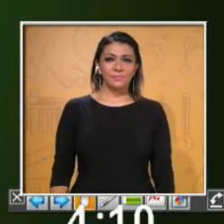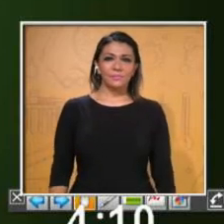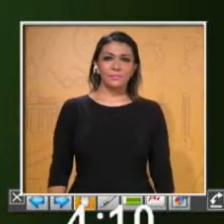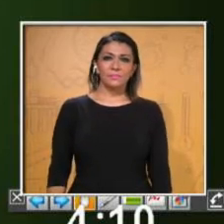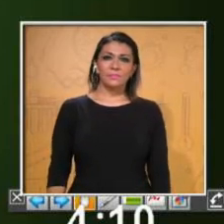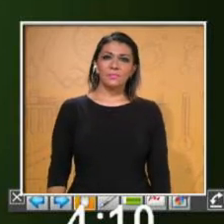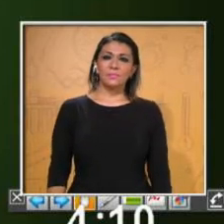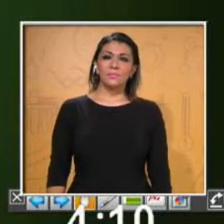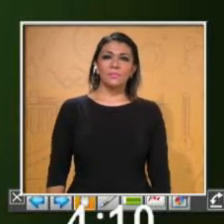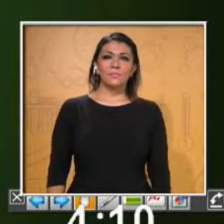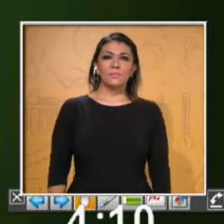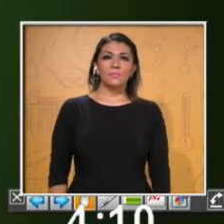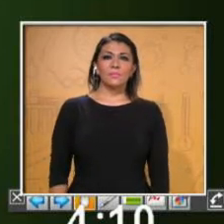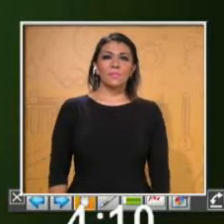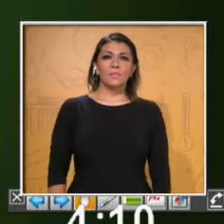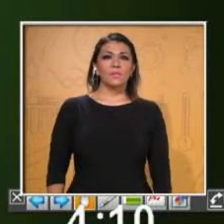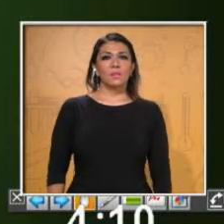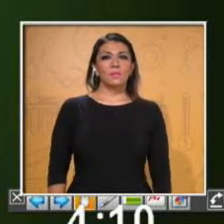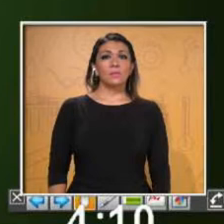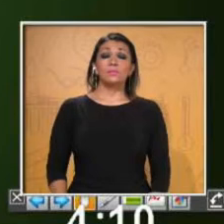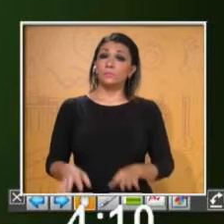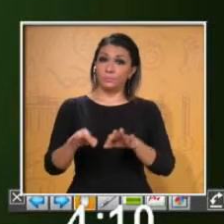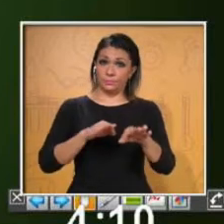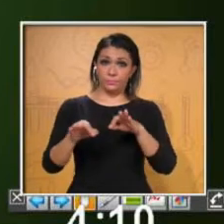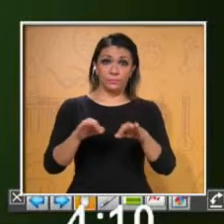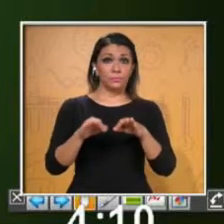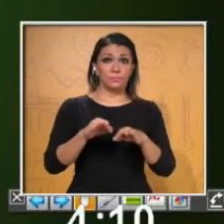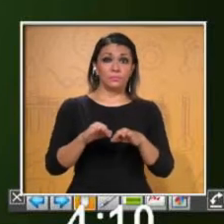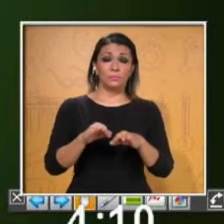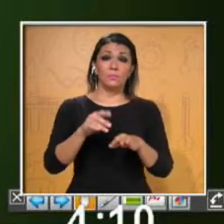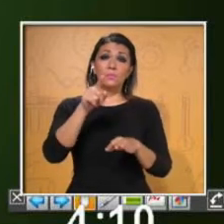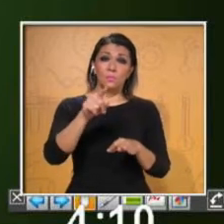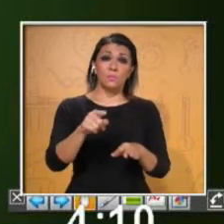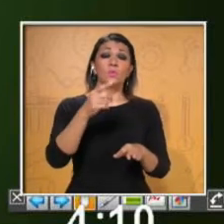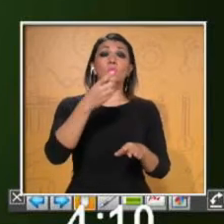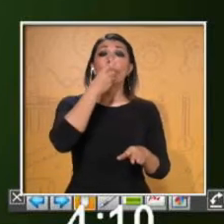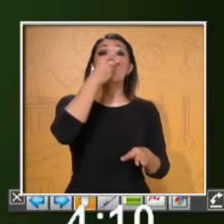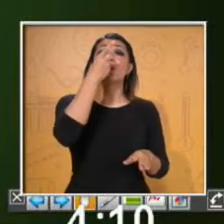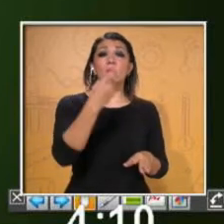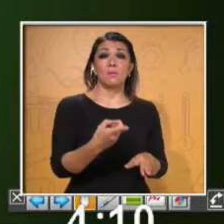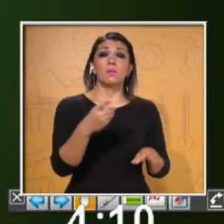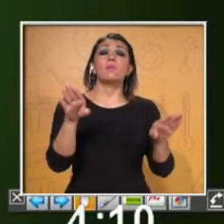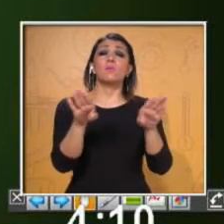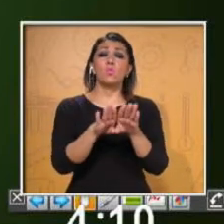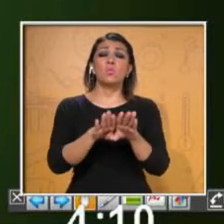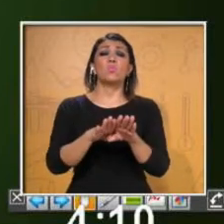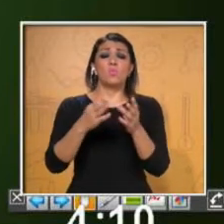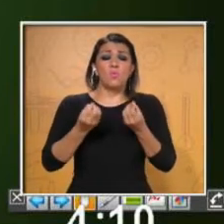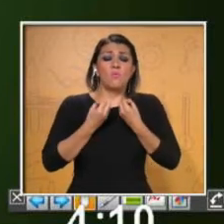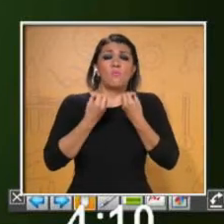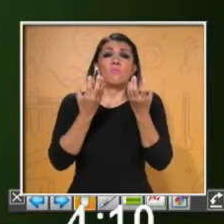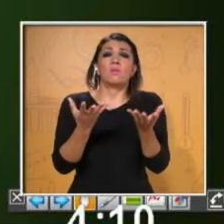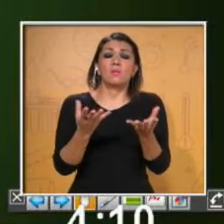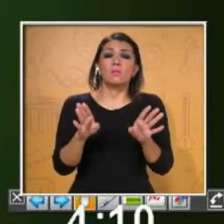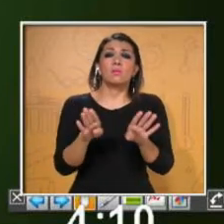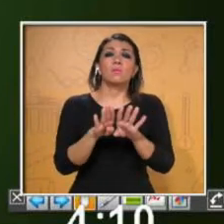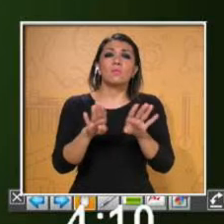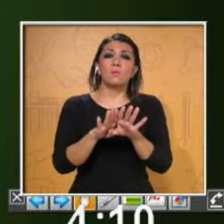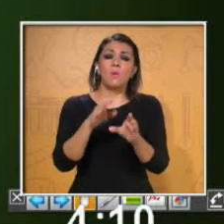Practice it in front of your family. Trabaja en aquello que vas a decir y la forma en la que lo vas a expresar.